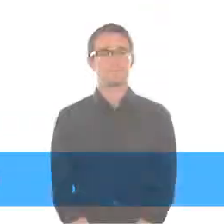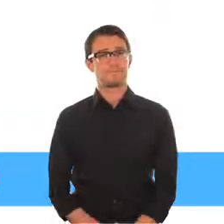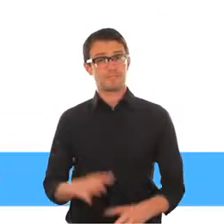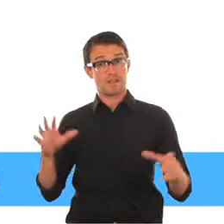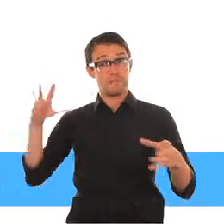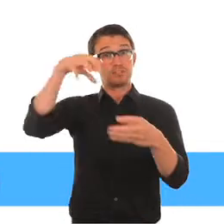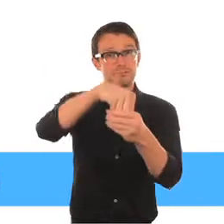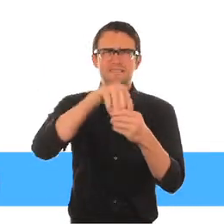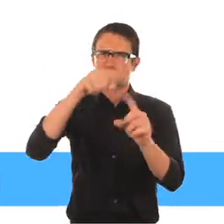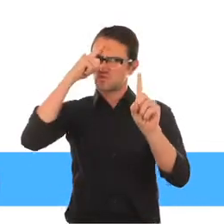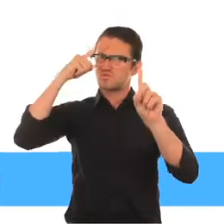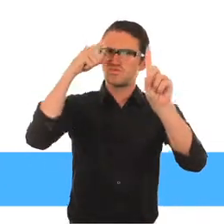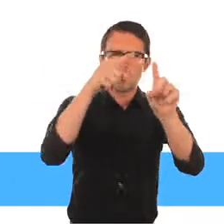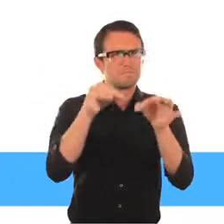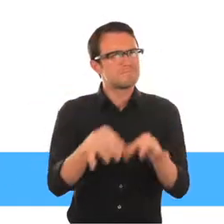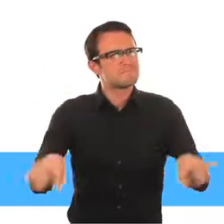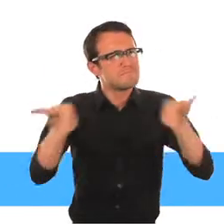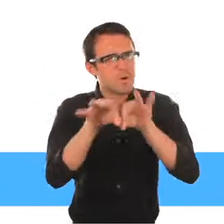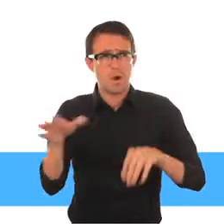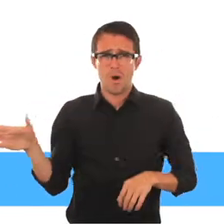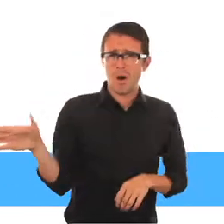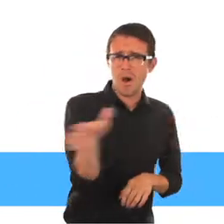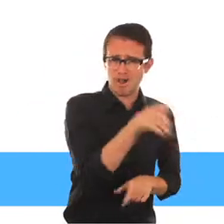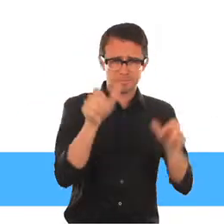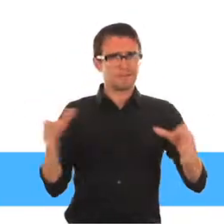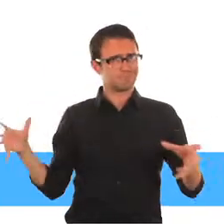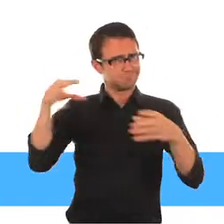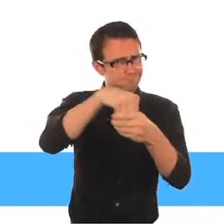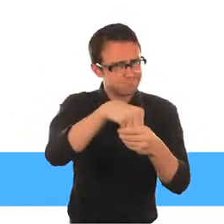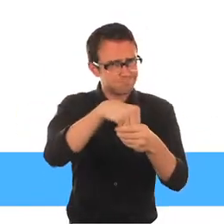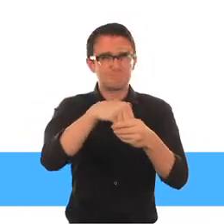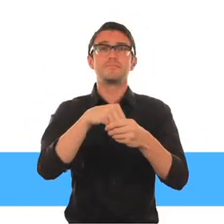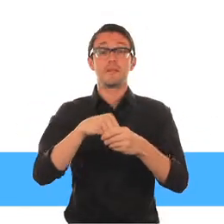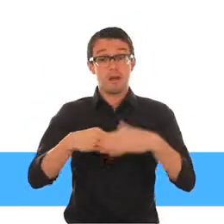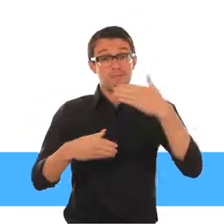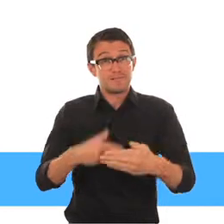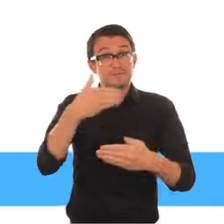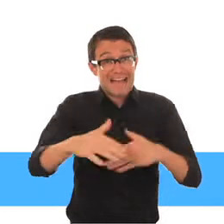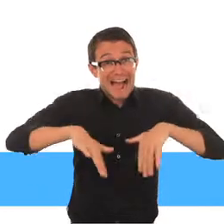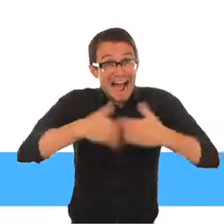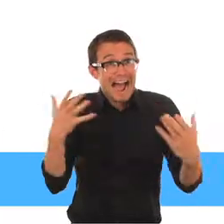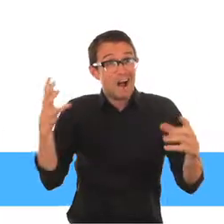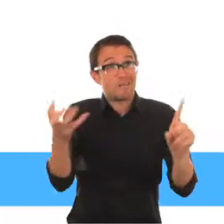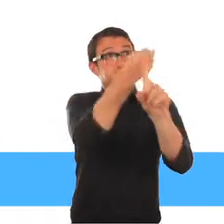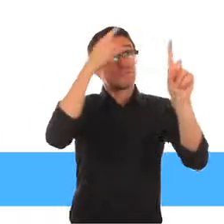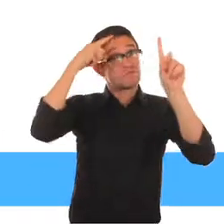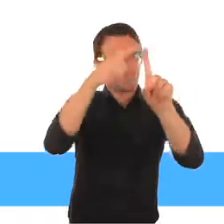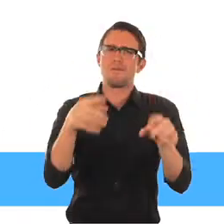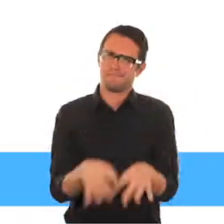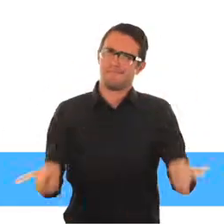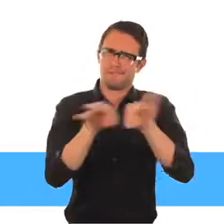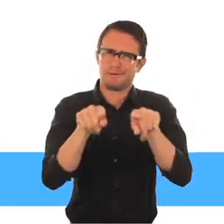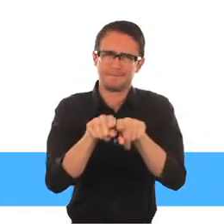Alcanzar la participación es la meta de estos programas, pero el camino es igualmente importante Los programas de UNICEF sólo serán realmente